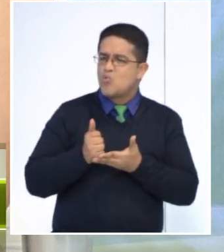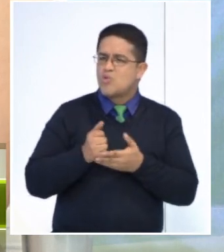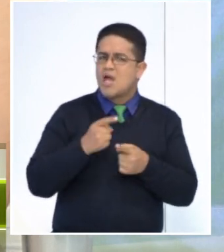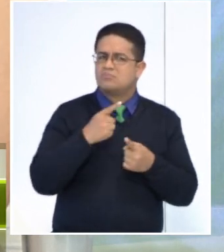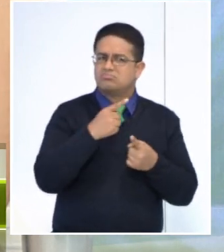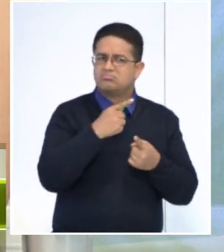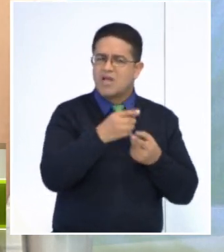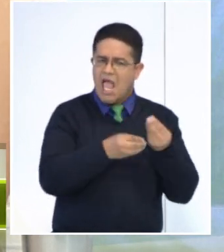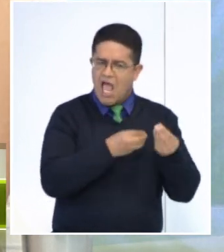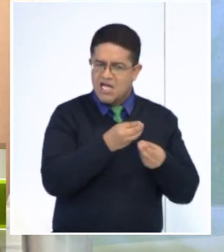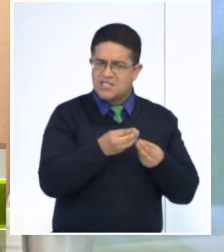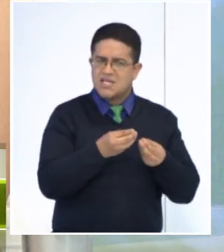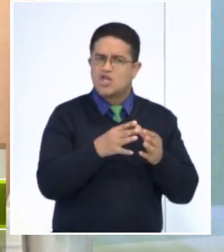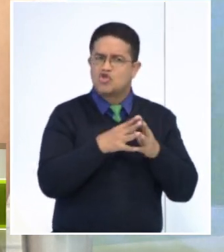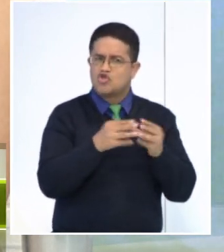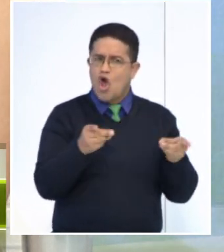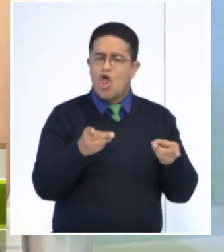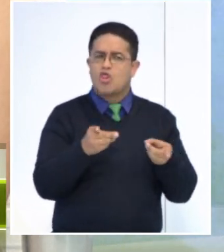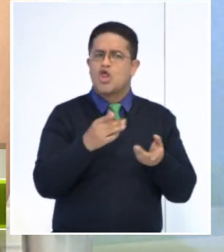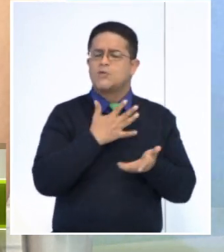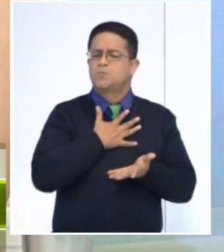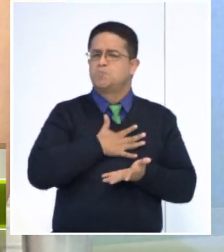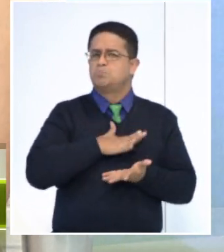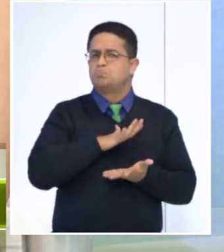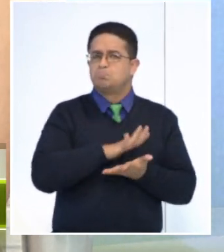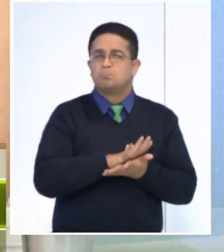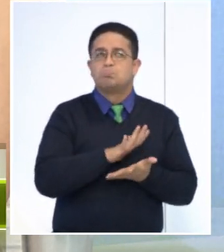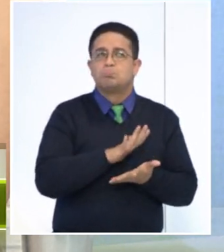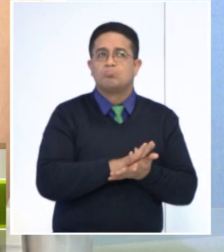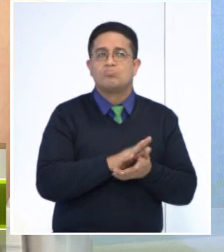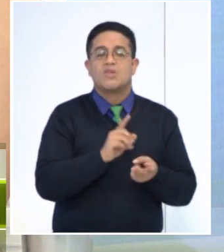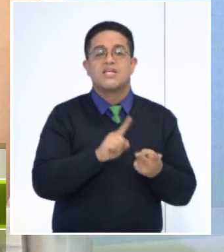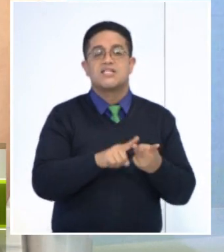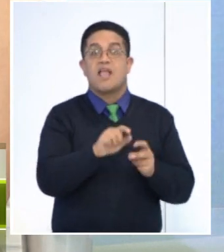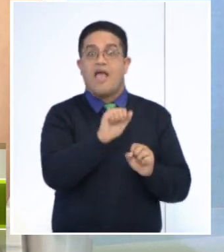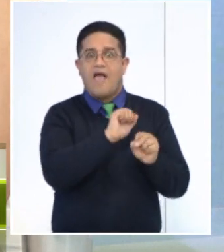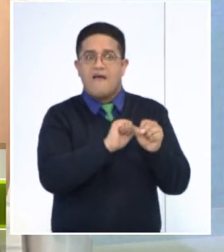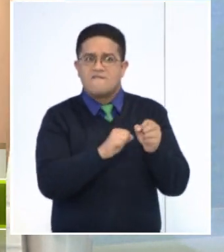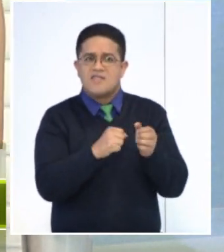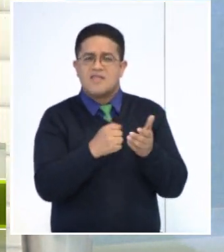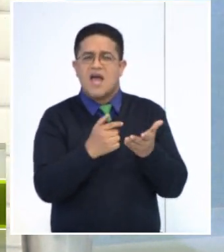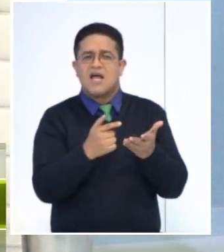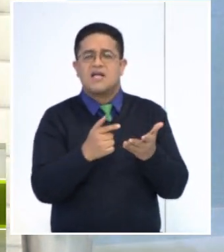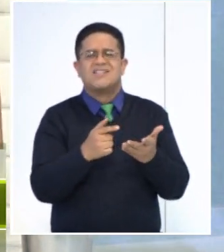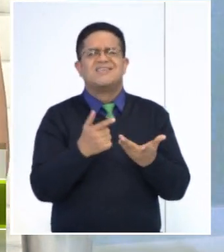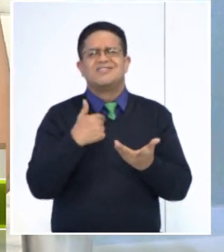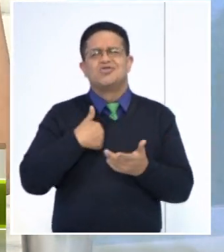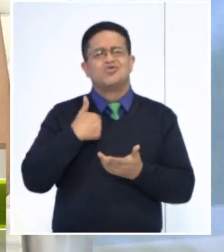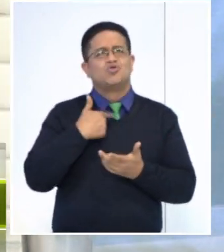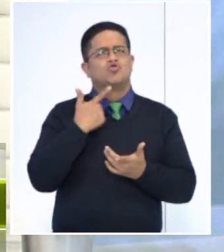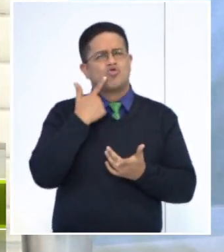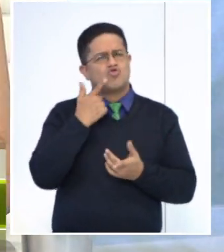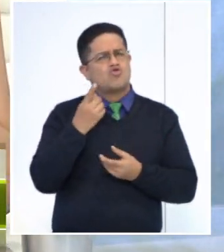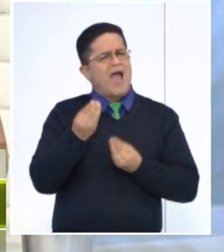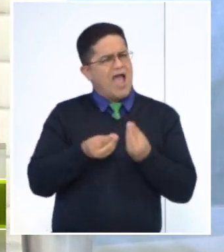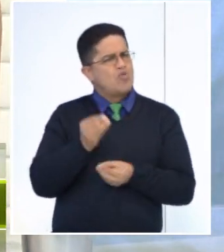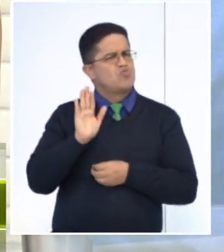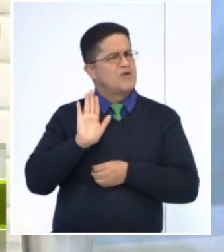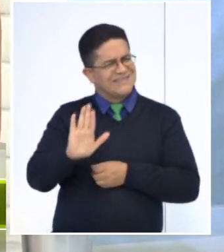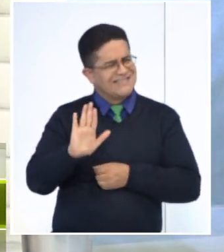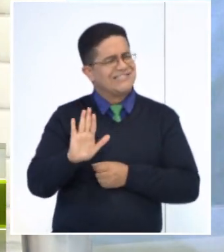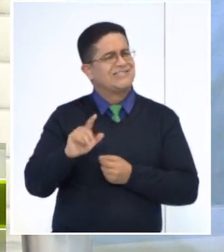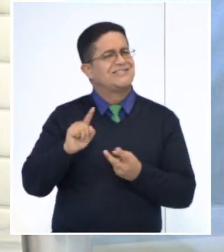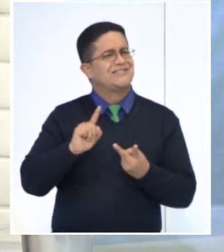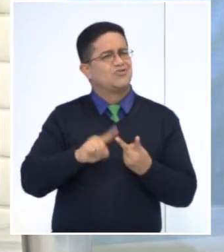cosas más fluidas y que nos generen menos presión. Hay personas que dicen, bueno, es que yo lo hago así, yo hago mis